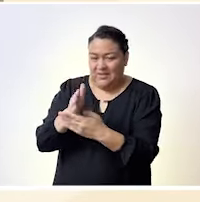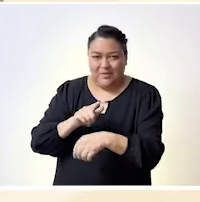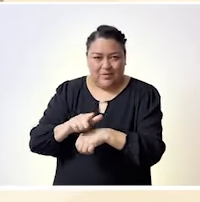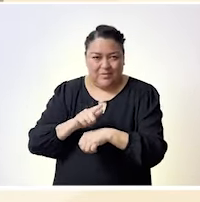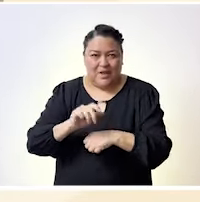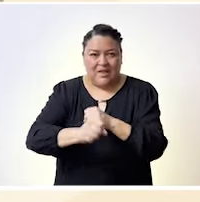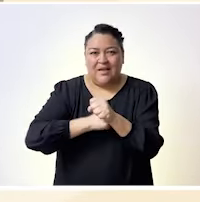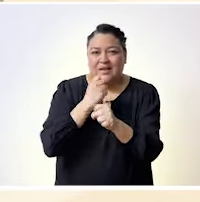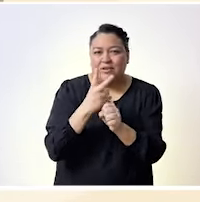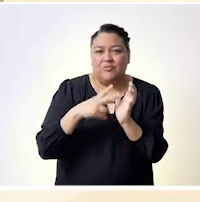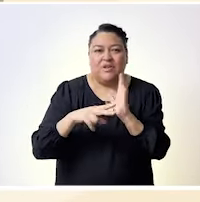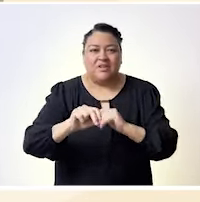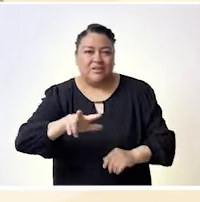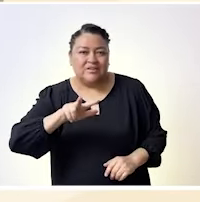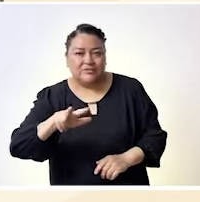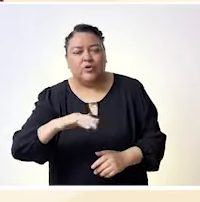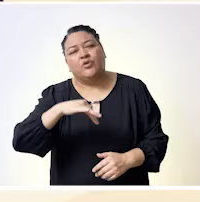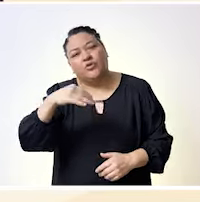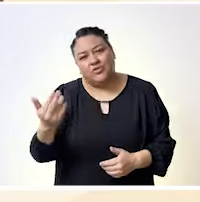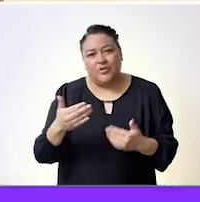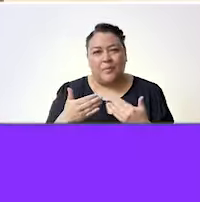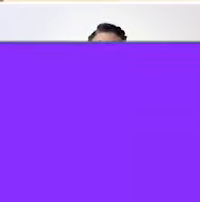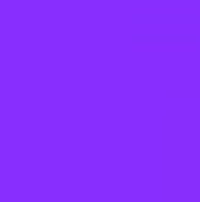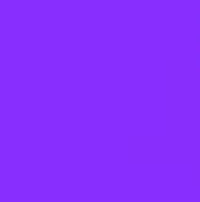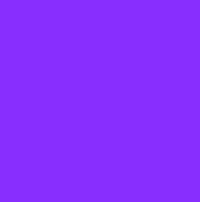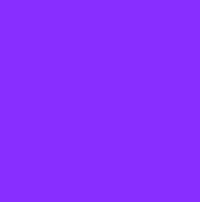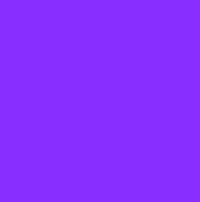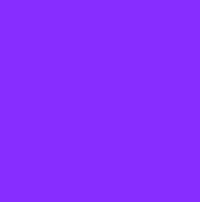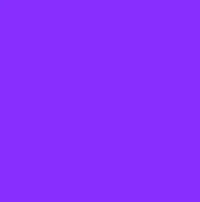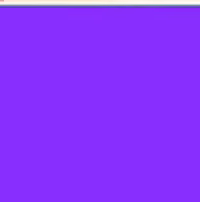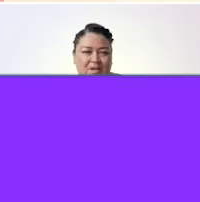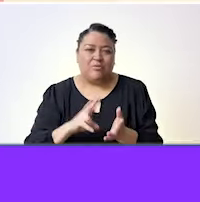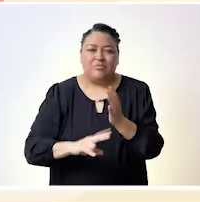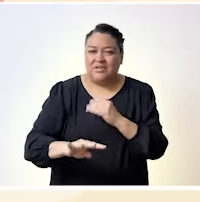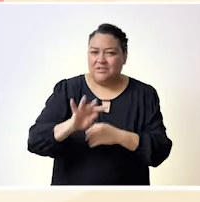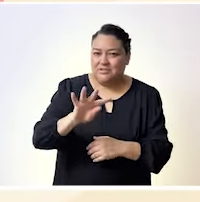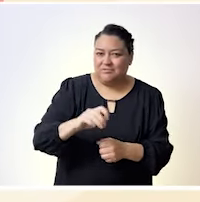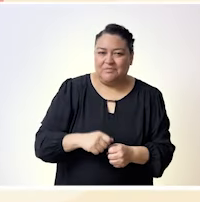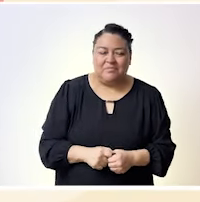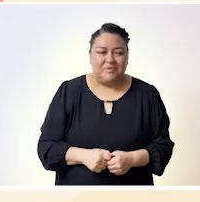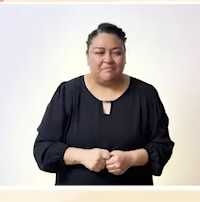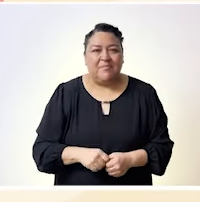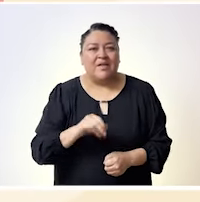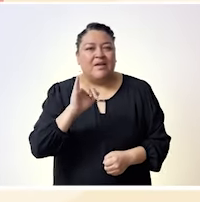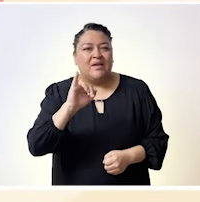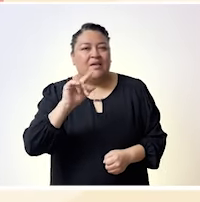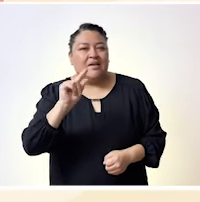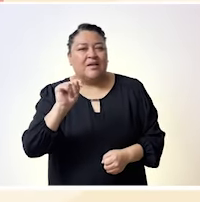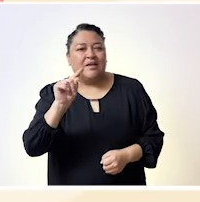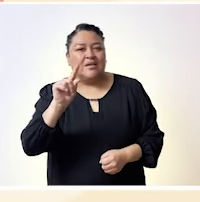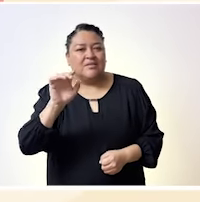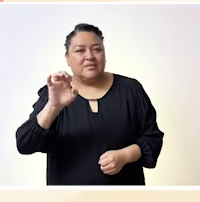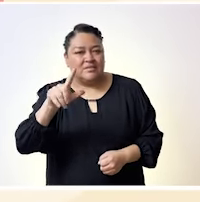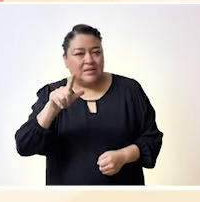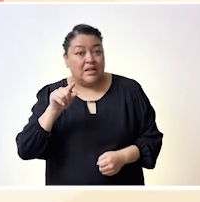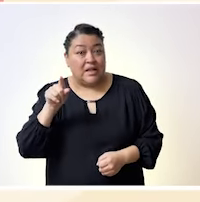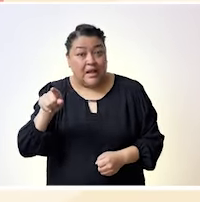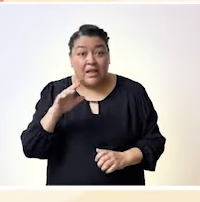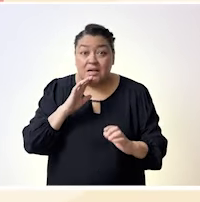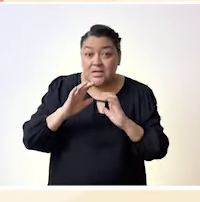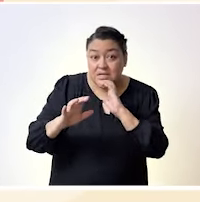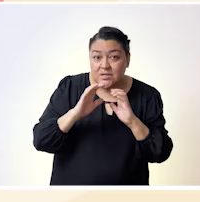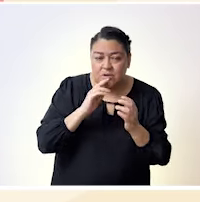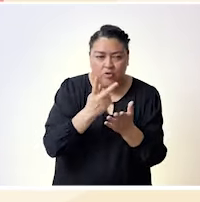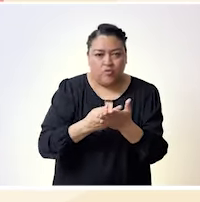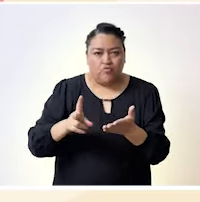Panamericanos de Lima en 2019. Itzel Aguilar Mora, comunicadora y activista. Desde hace más de seis